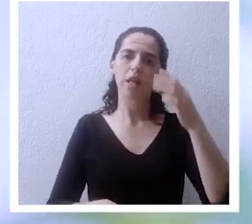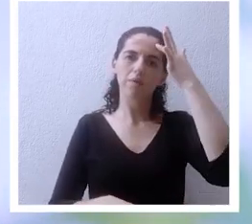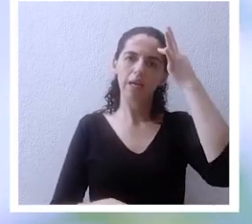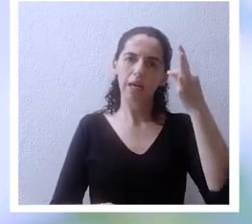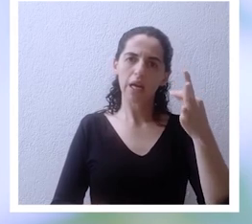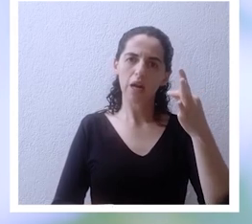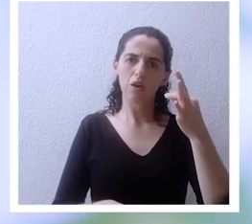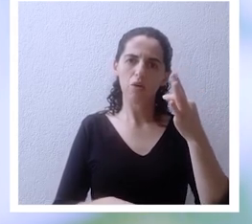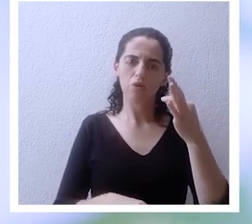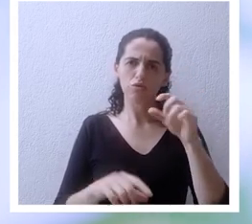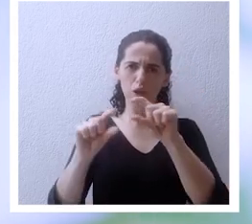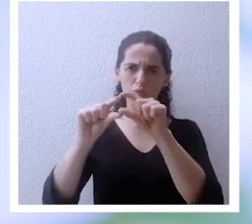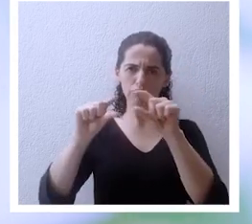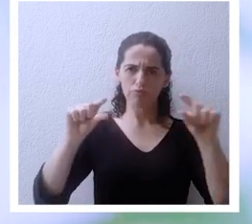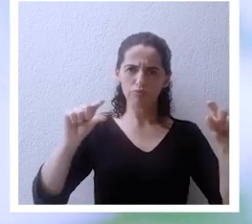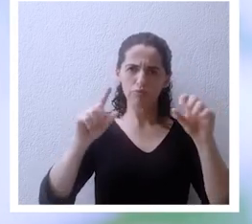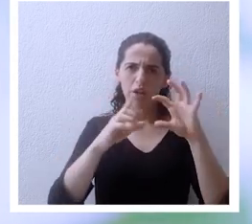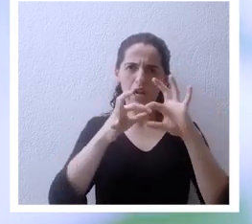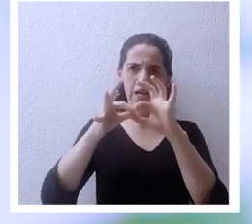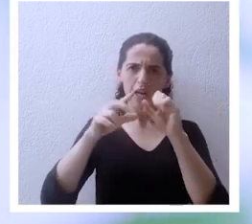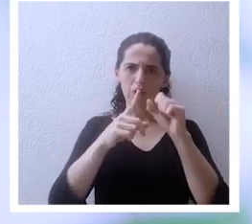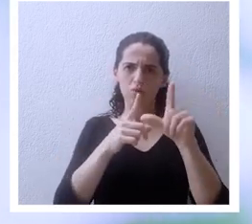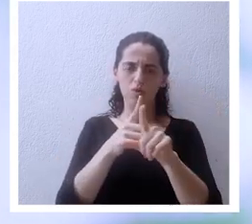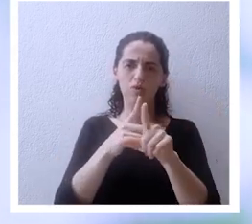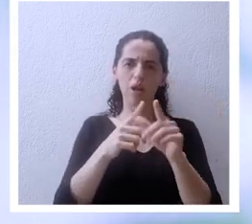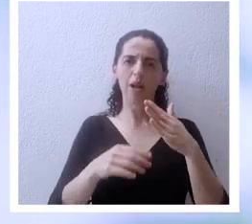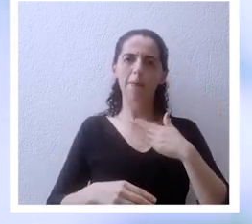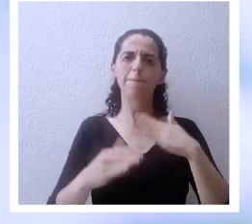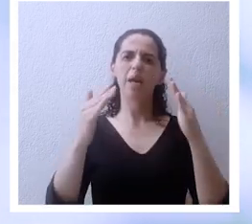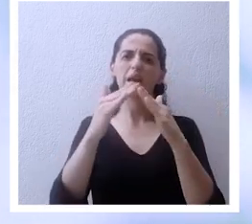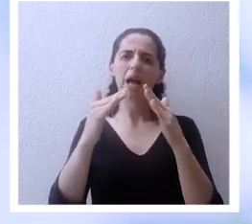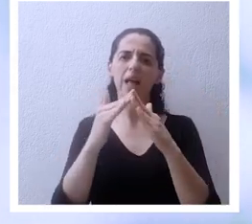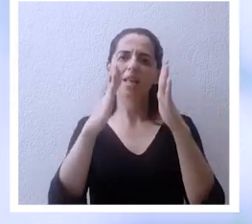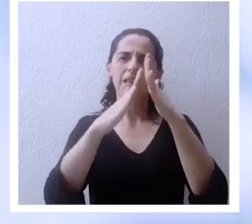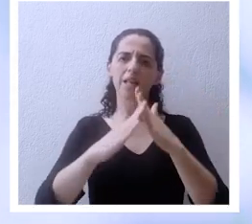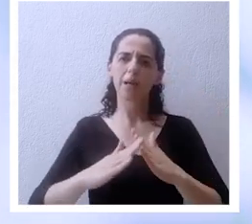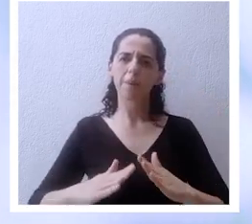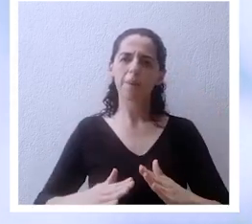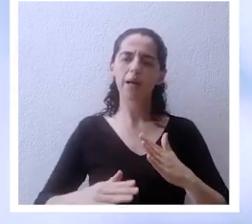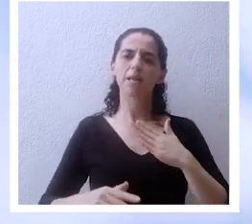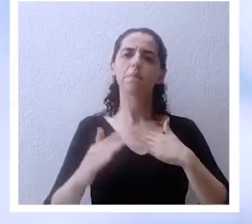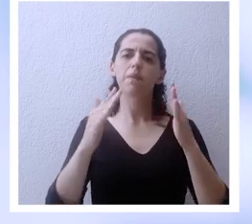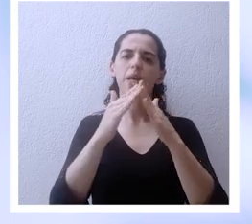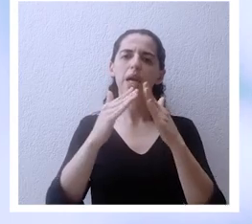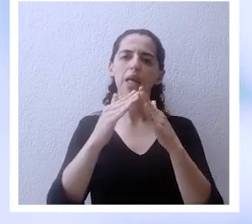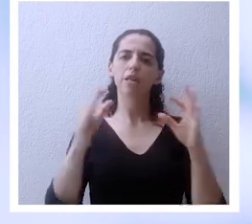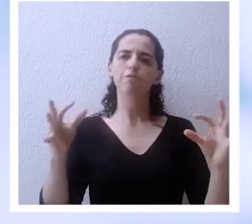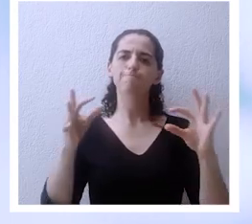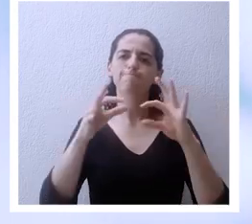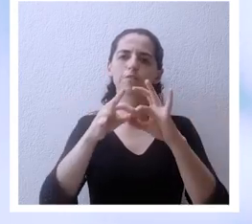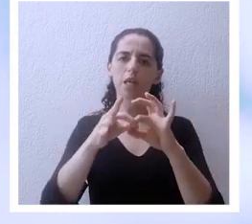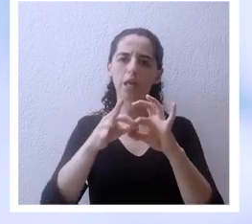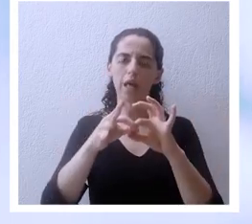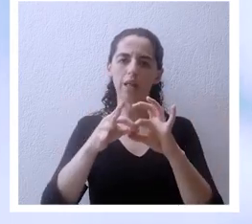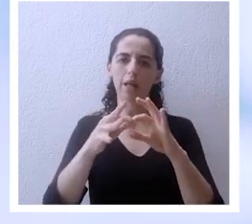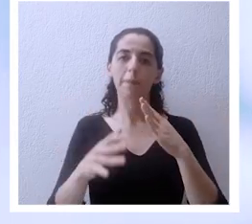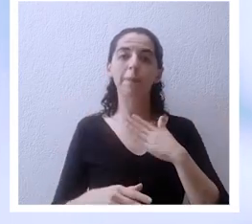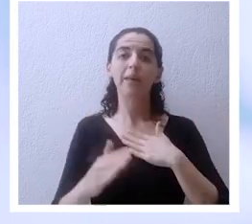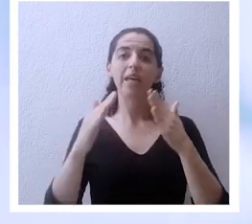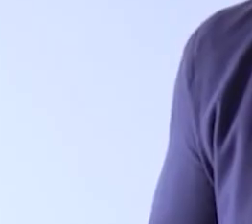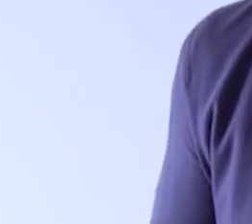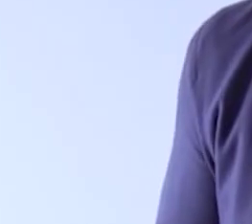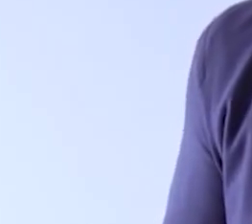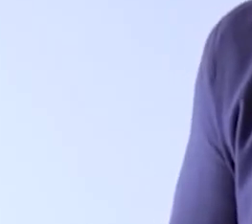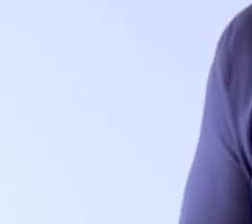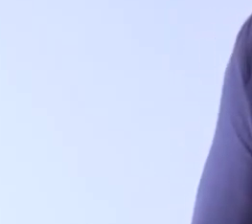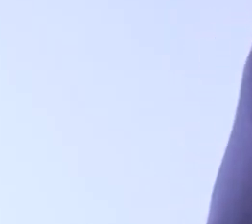mi casa es una casa de paz mi casa es una casa de unidad alguien tiene que creerlo conmigo hey mi casa es una casa de